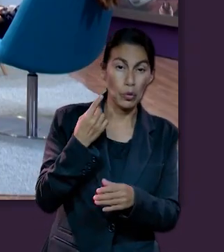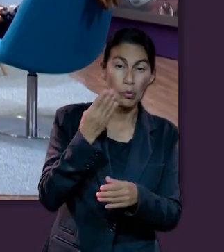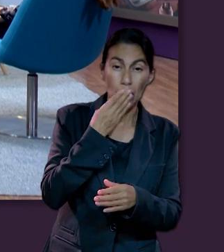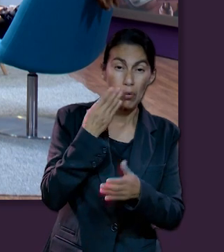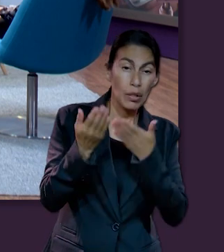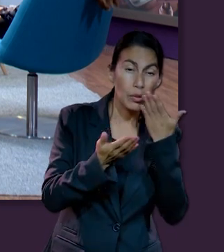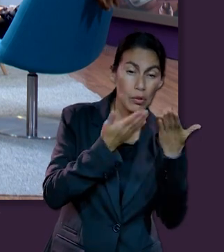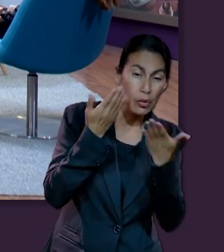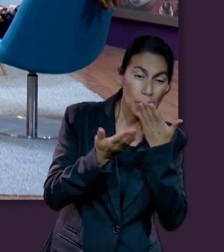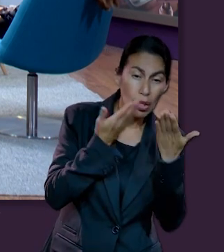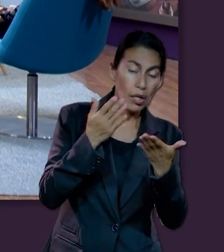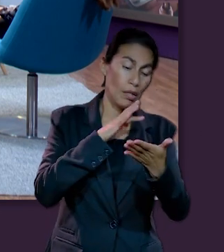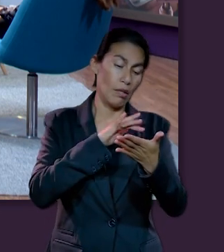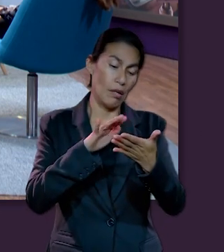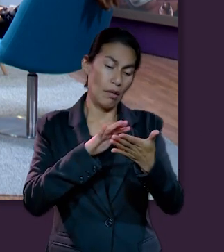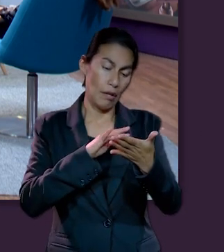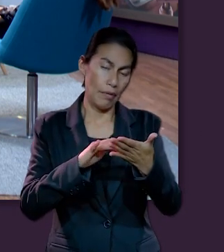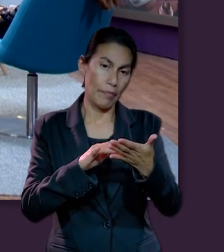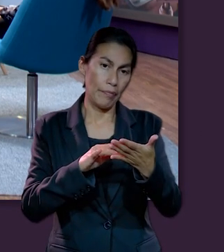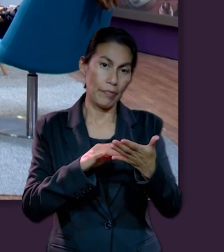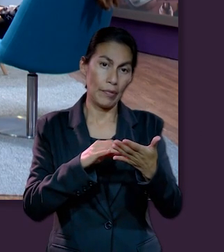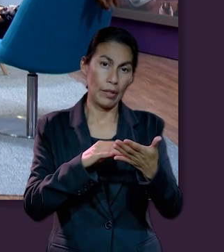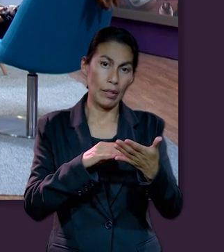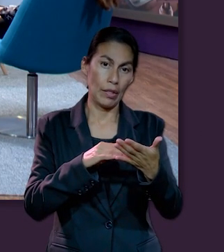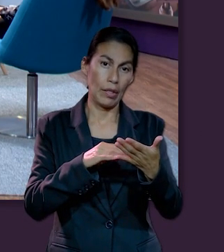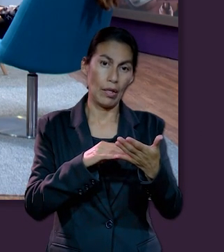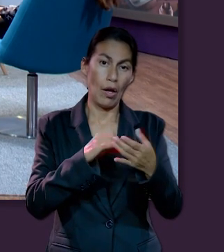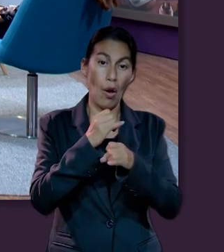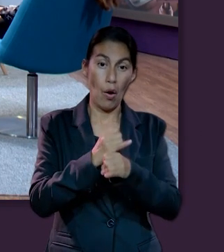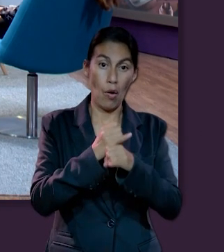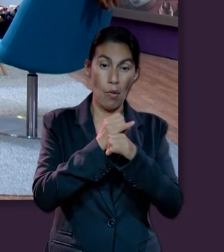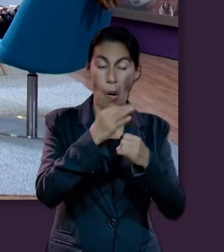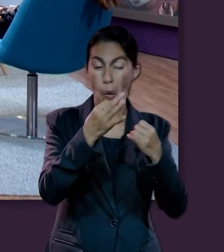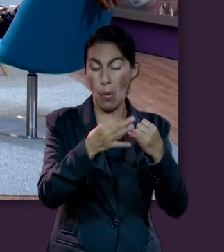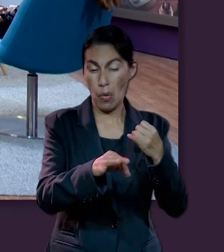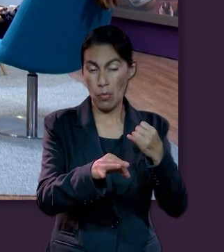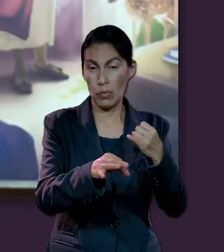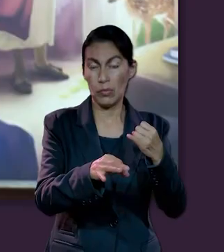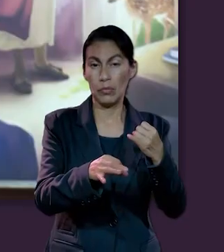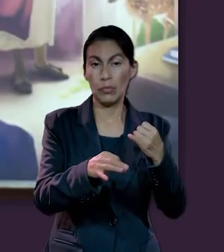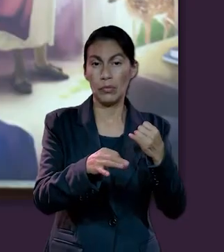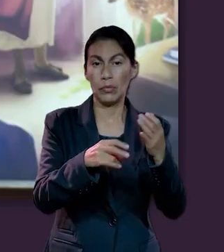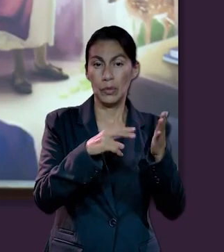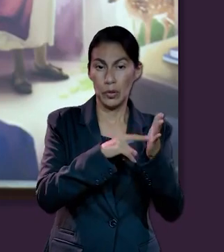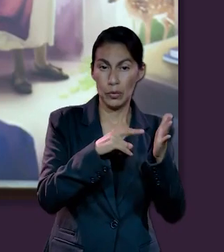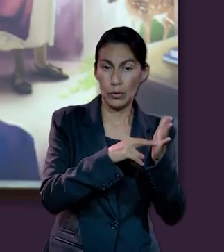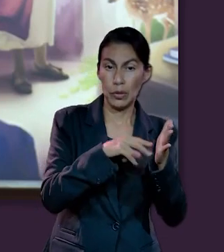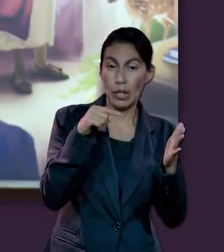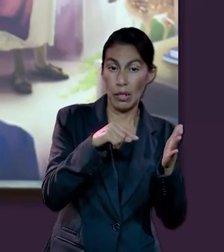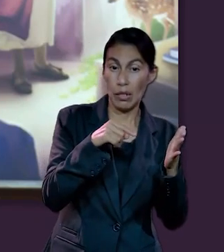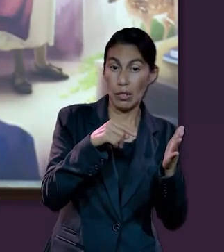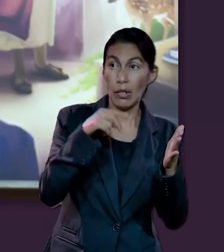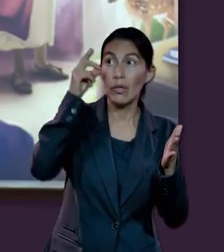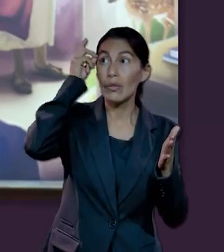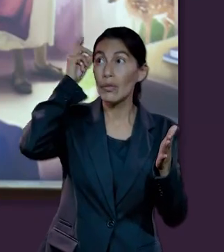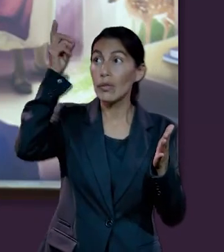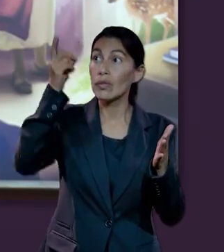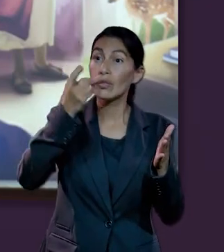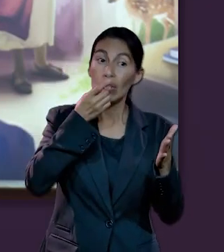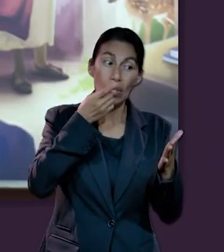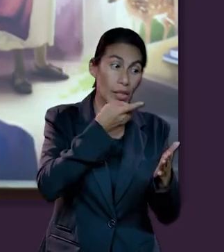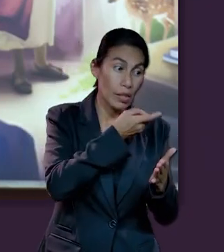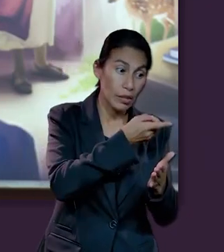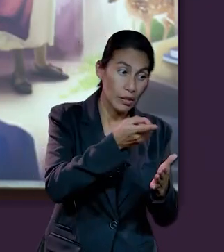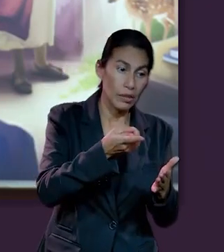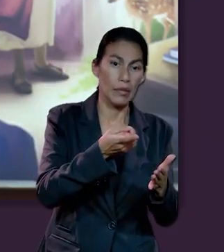a la hora de estudiar y leer la Biblia. Si nosotros vamos al final del libro de Job, podemos ver que Dios en